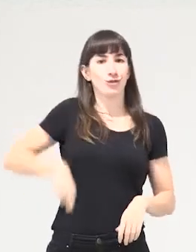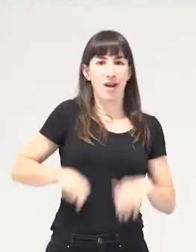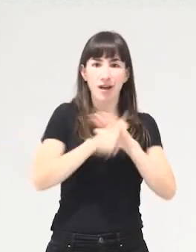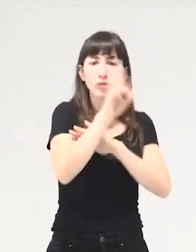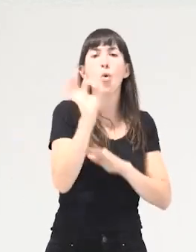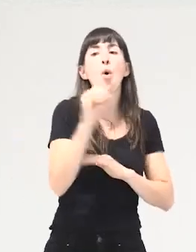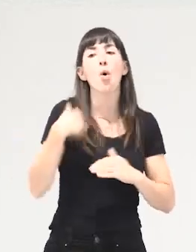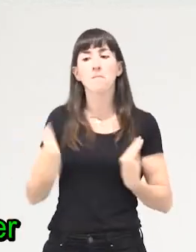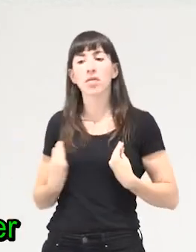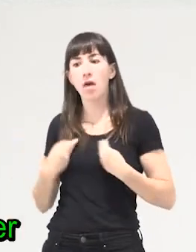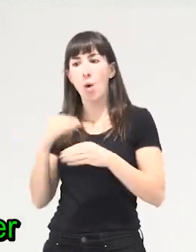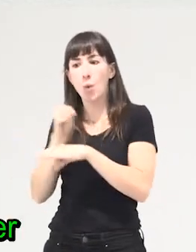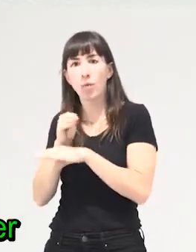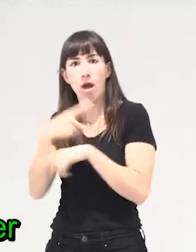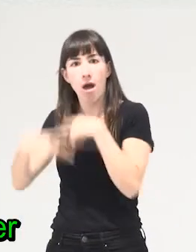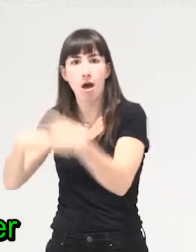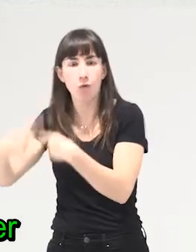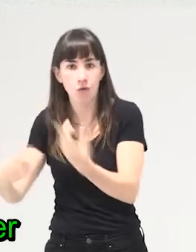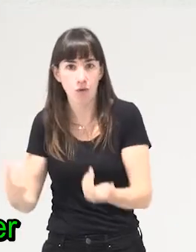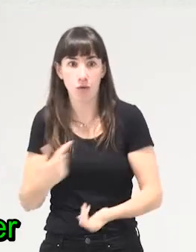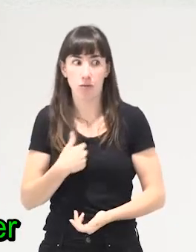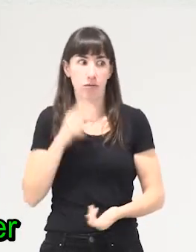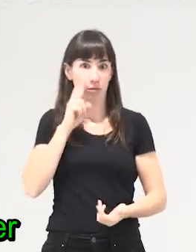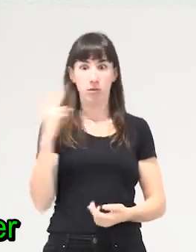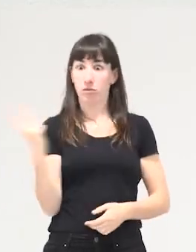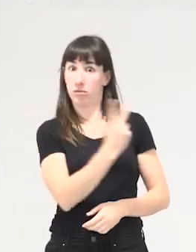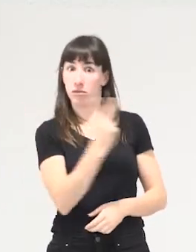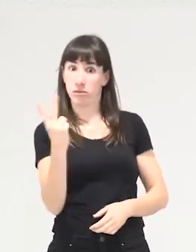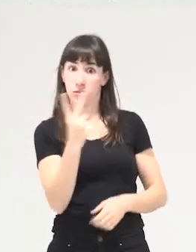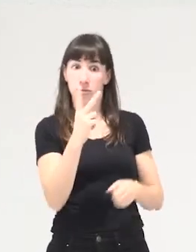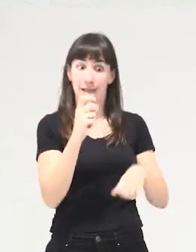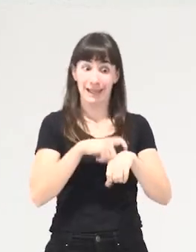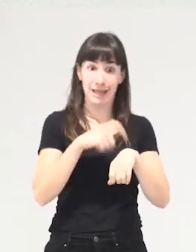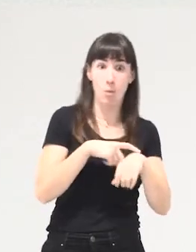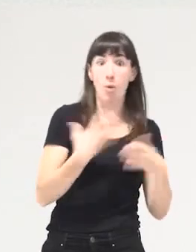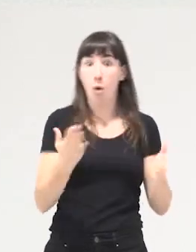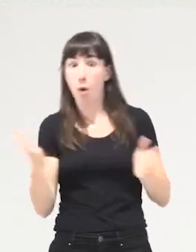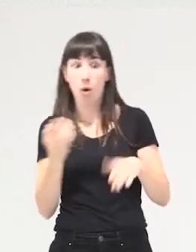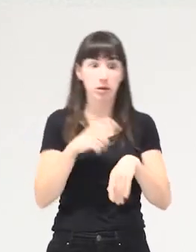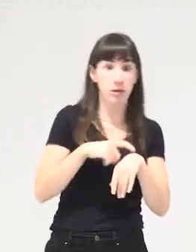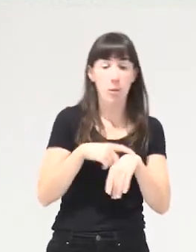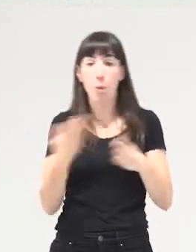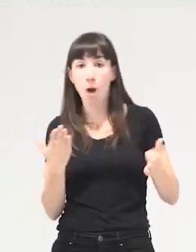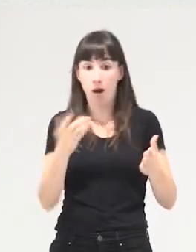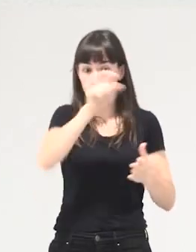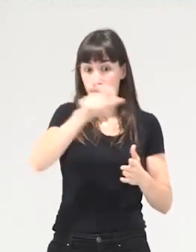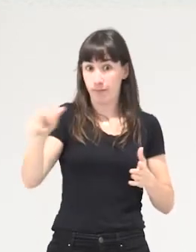necesidades de cuidado cotidiano de la vida? Y decíamos, es que estas dos formas de entender el tiempo desde las